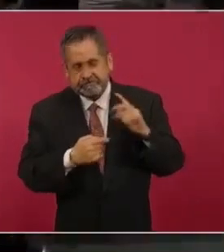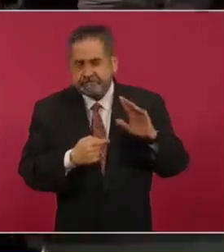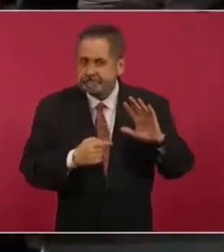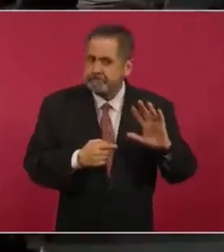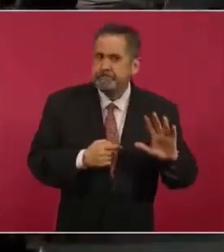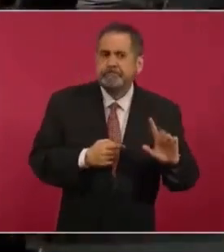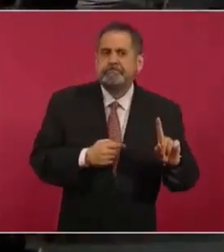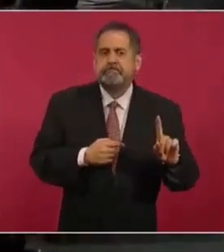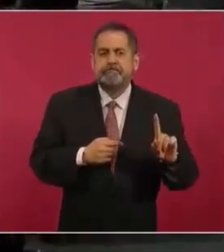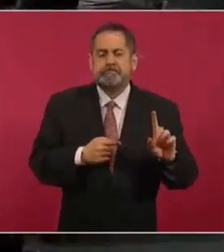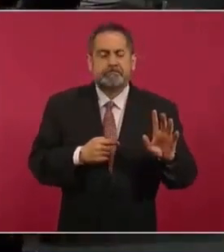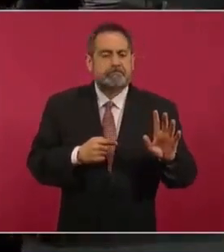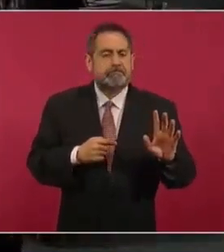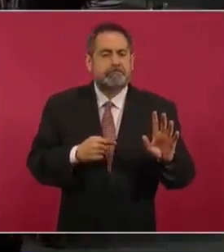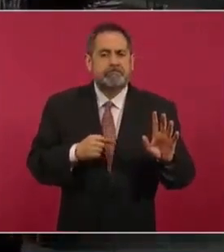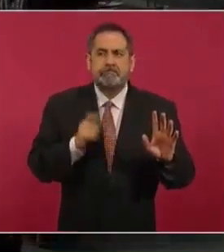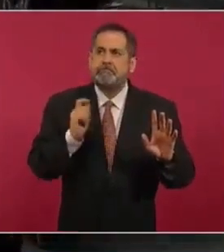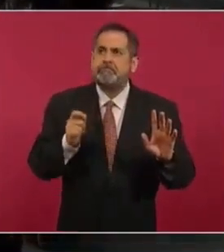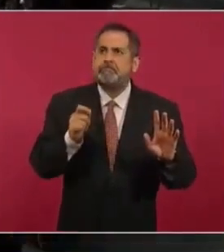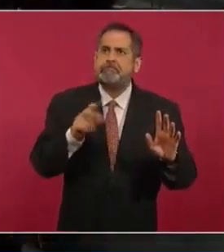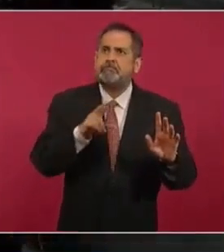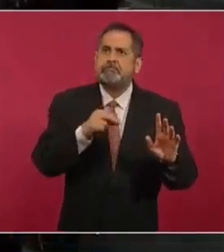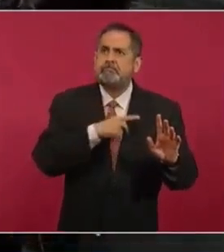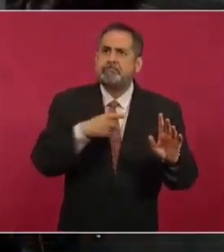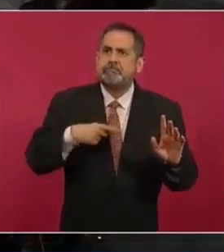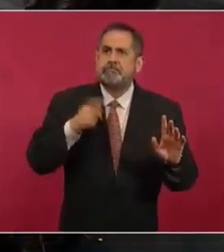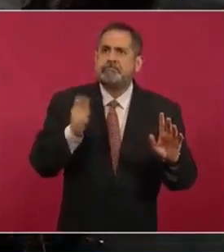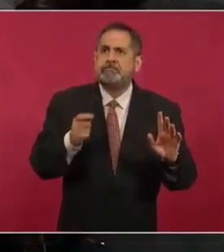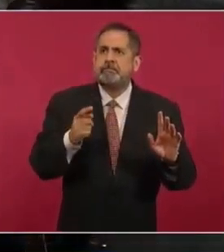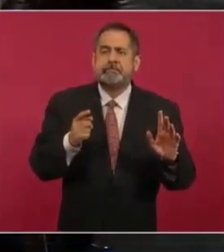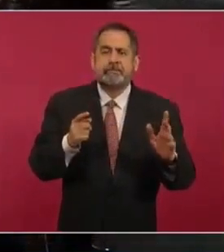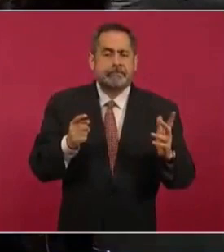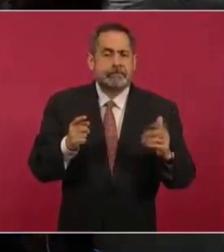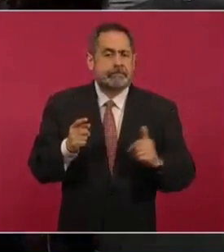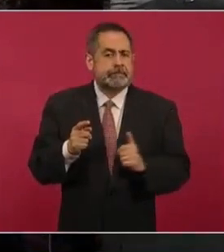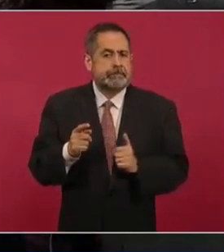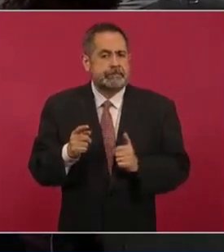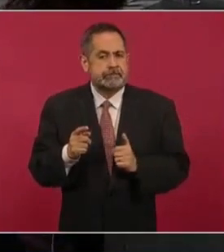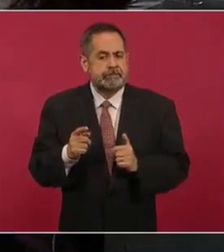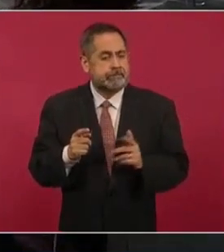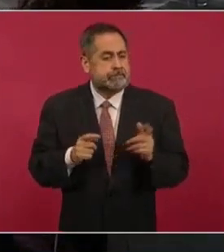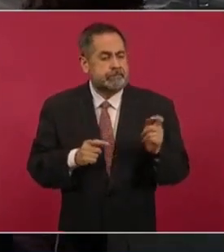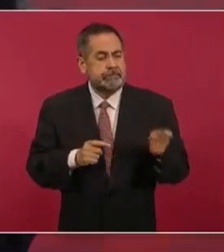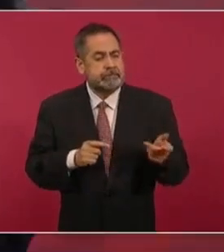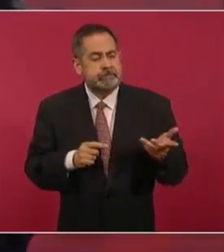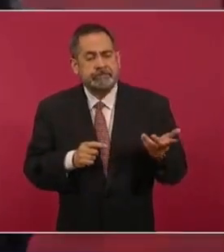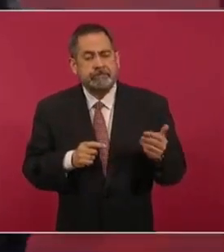dejar de tener